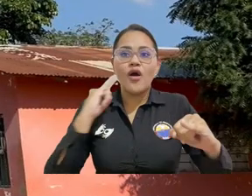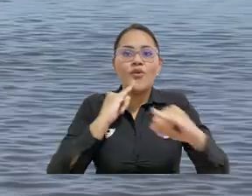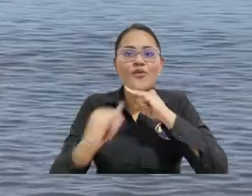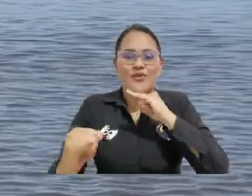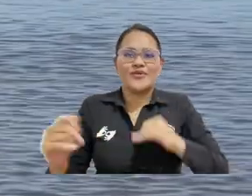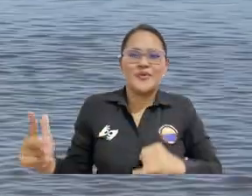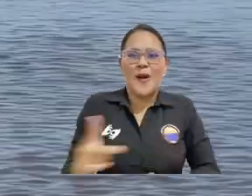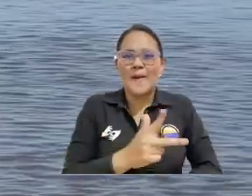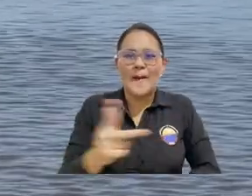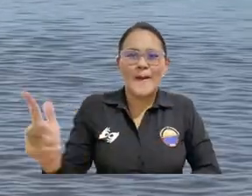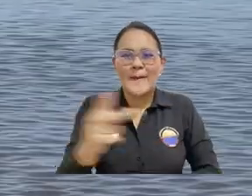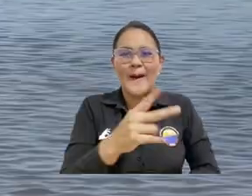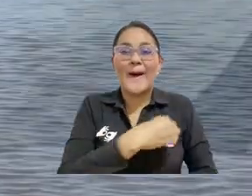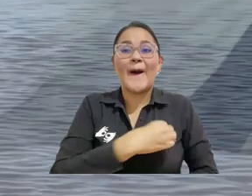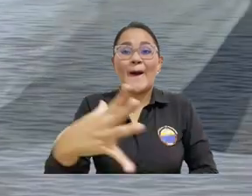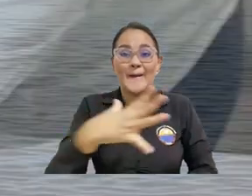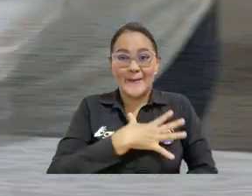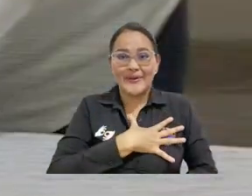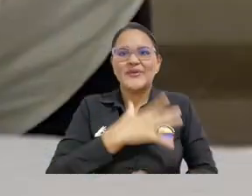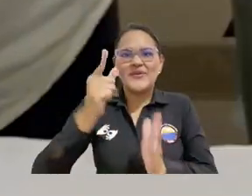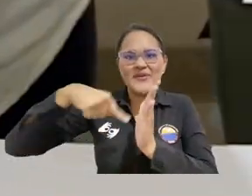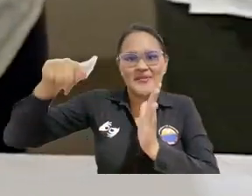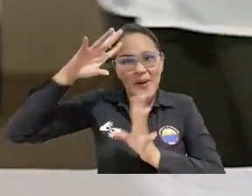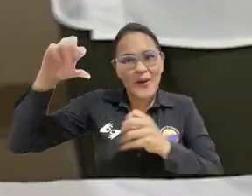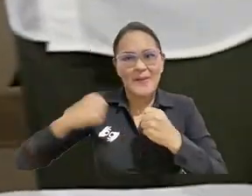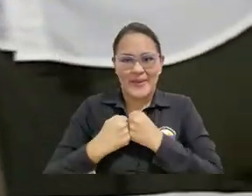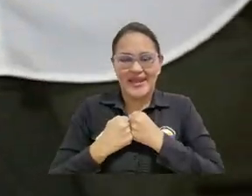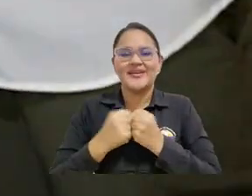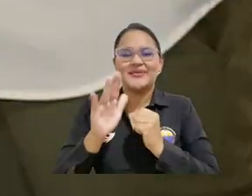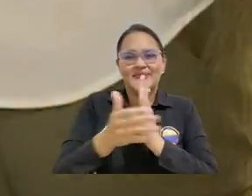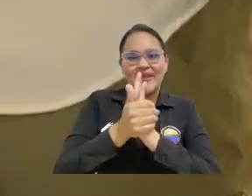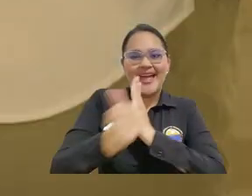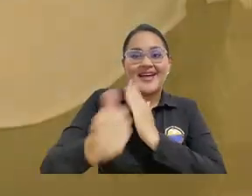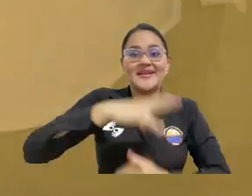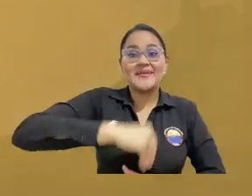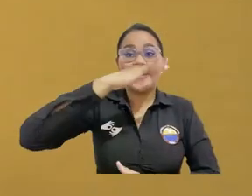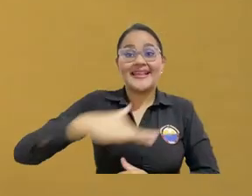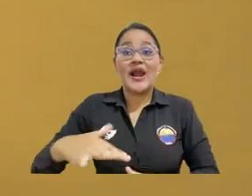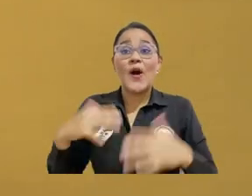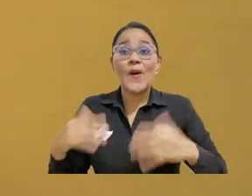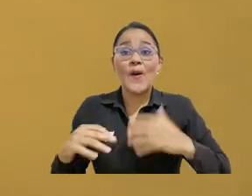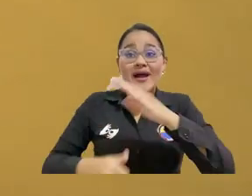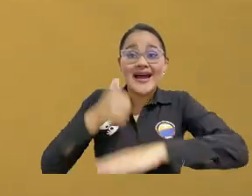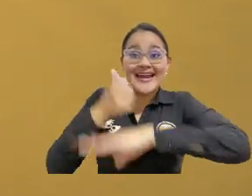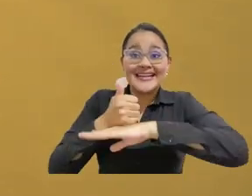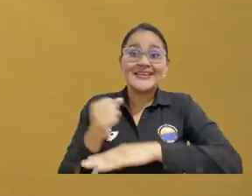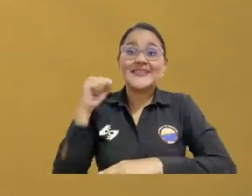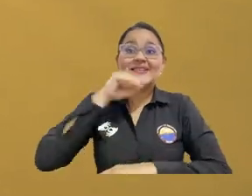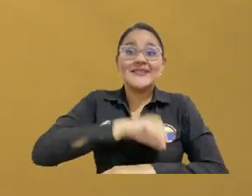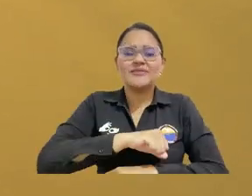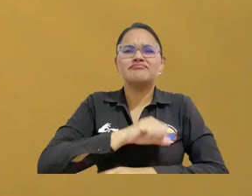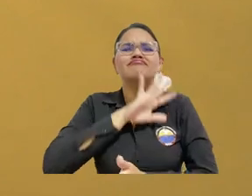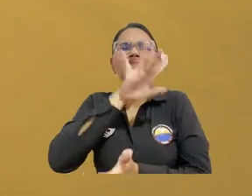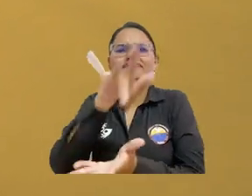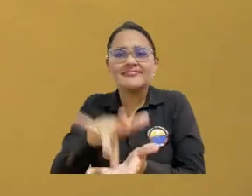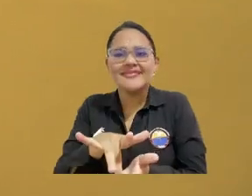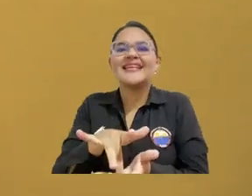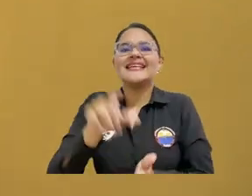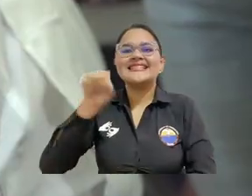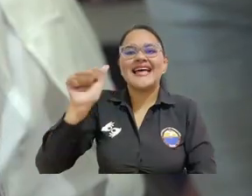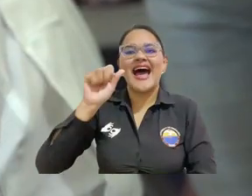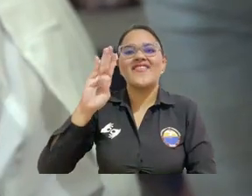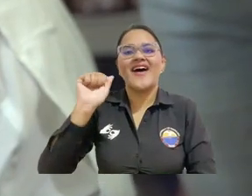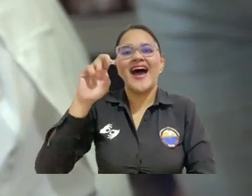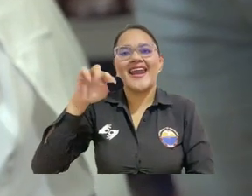Rumbo a finalizar la ruta de las oportunidades con la firma de convenios del programa Talento Magdalena, el rector Pablo Vera Salazar